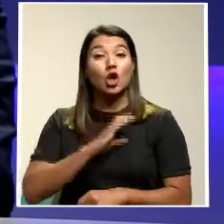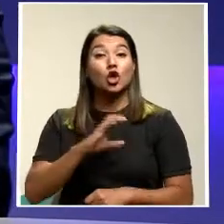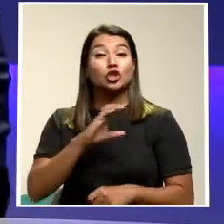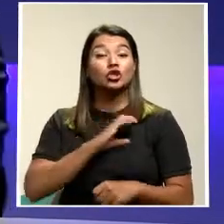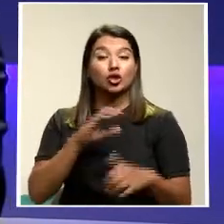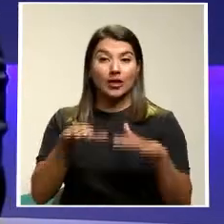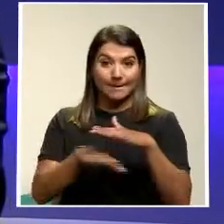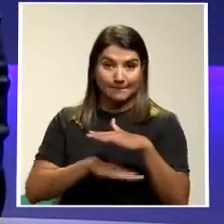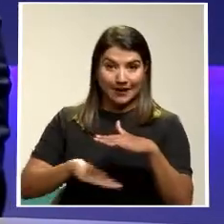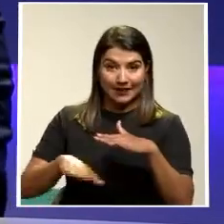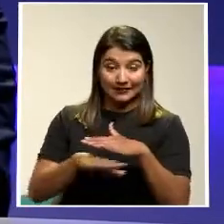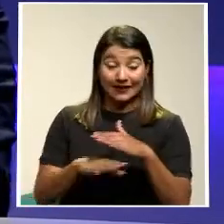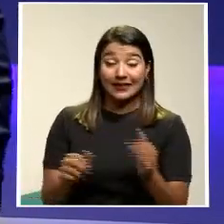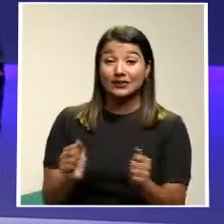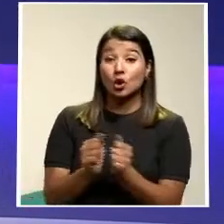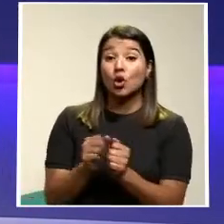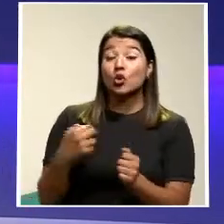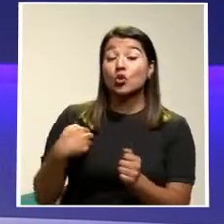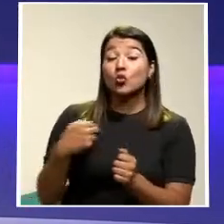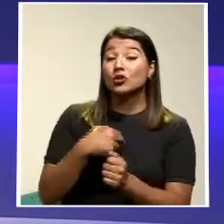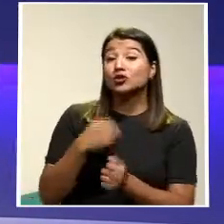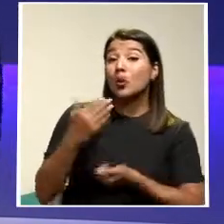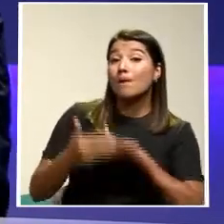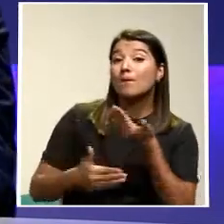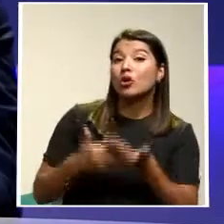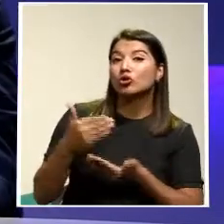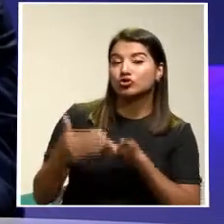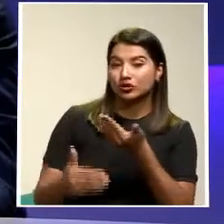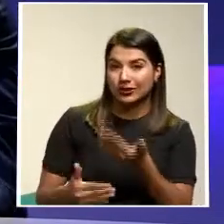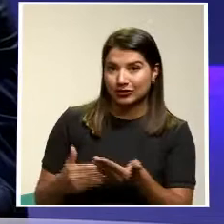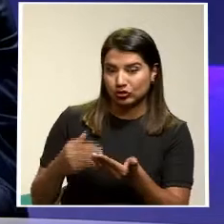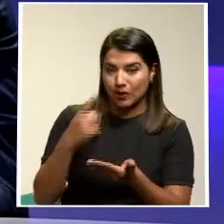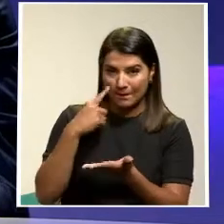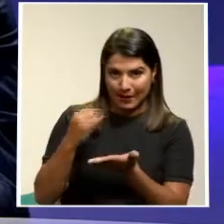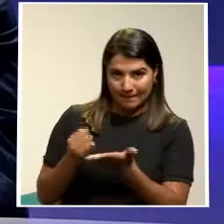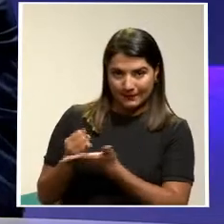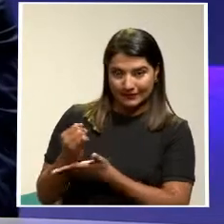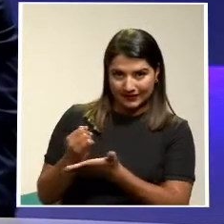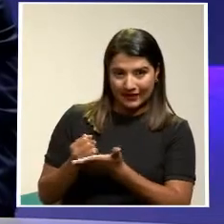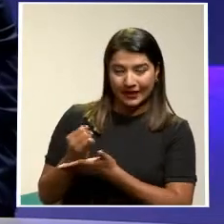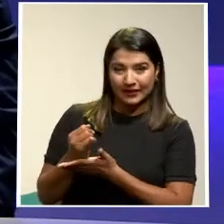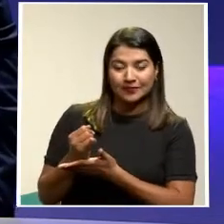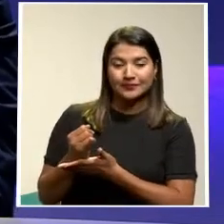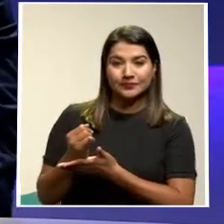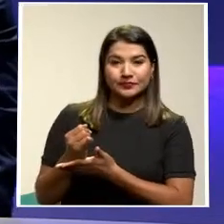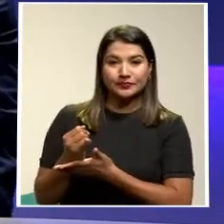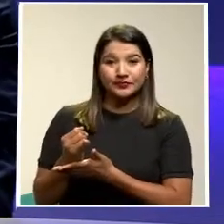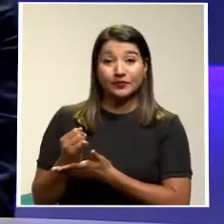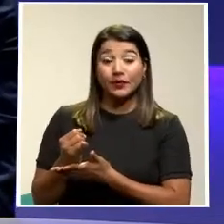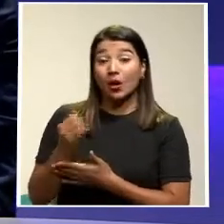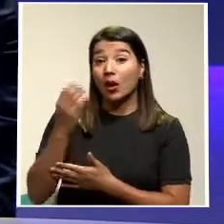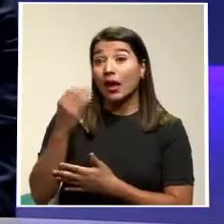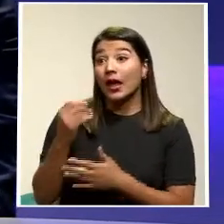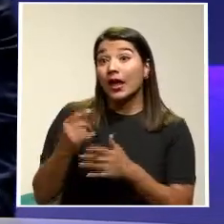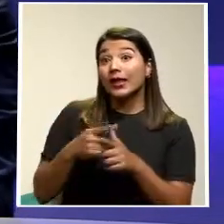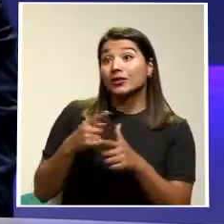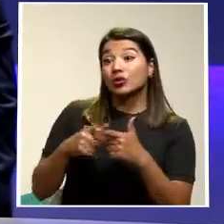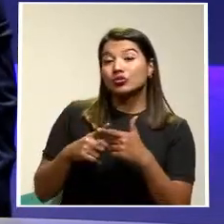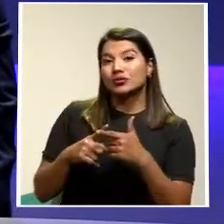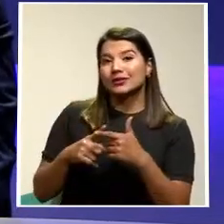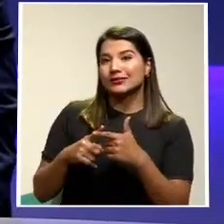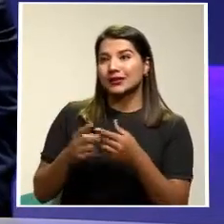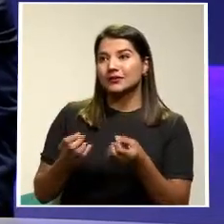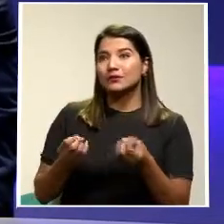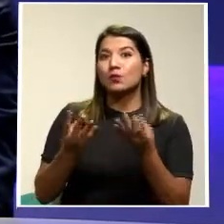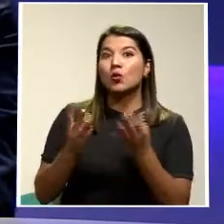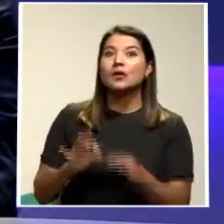Investigativo Que podemos arrojar Que en los procesos inspectivos El medio de la prueba Es importantísimo Para poderlo llevar A un